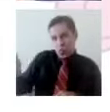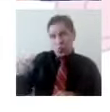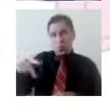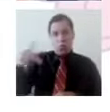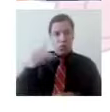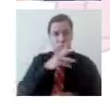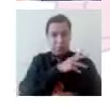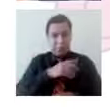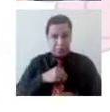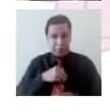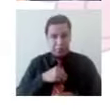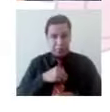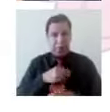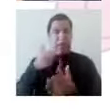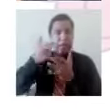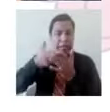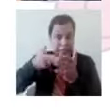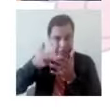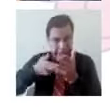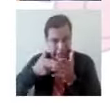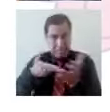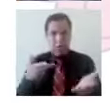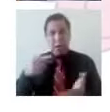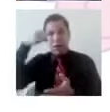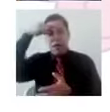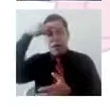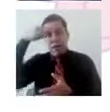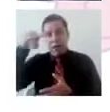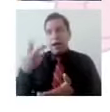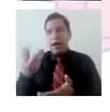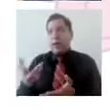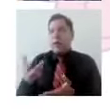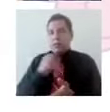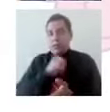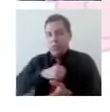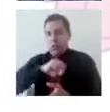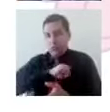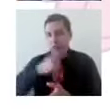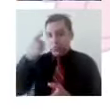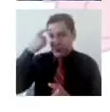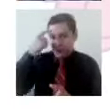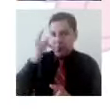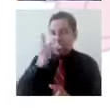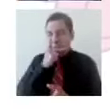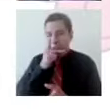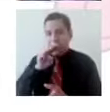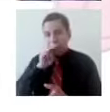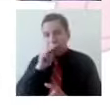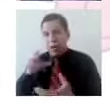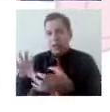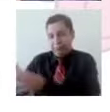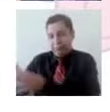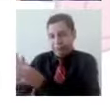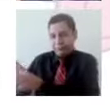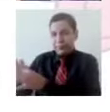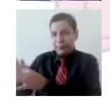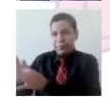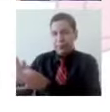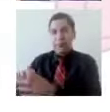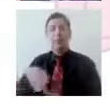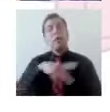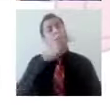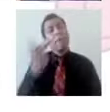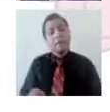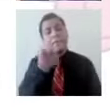talleres para que ellos adquieran habilidades parentales, ¿no? Y la primera pregunta que yo les realizo es, ¿quién eligió a sus hijos?